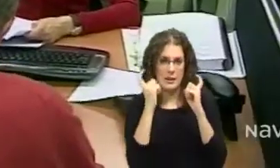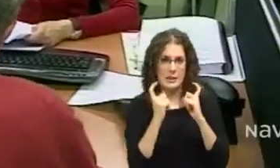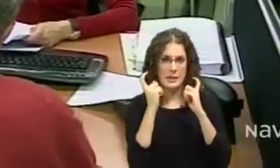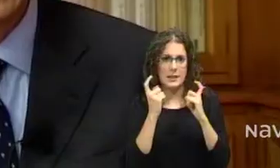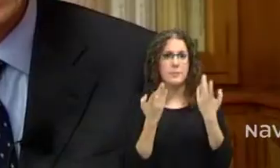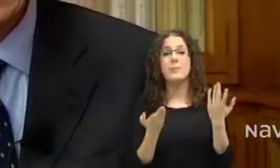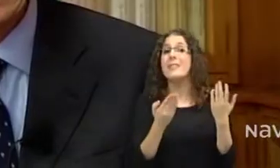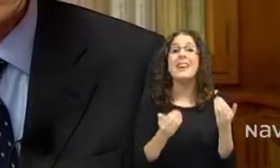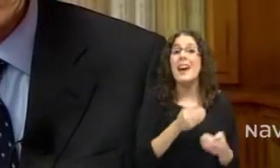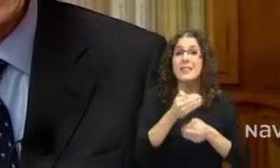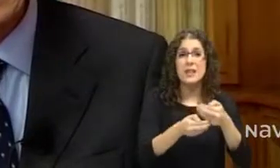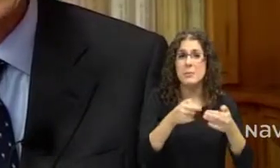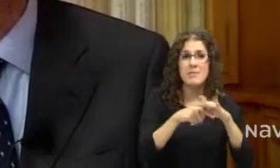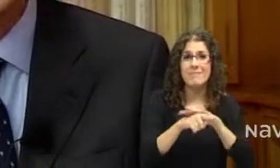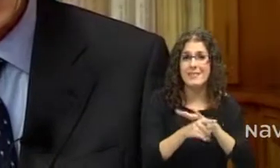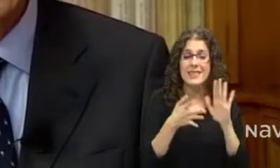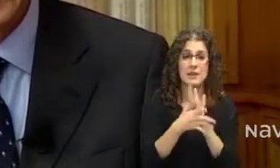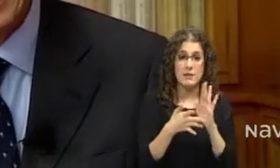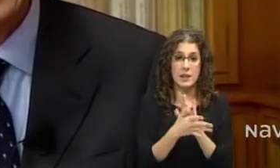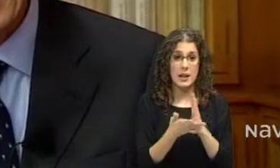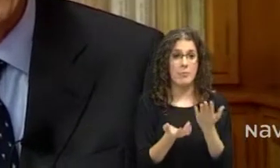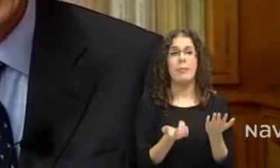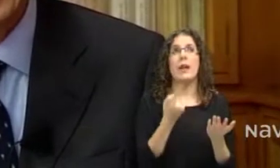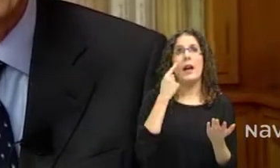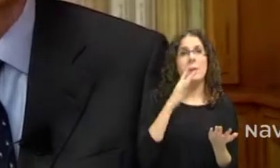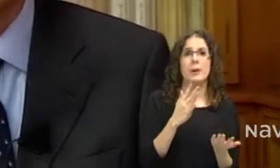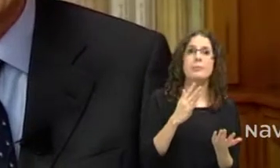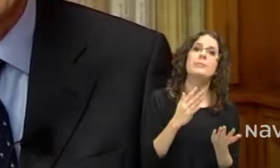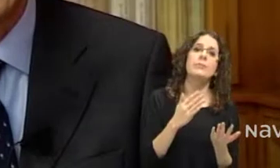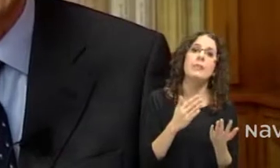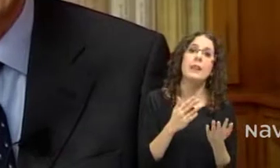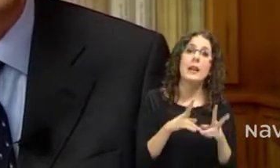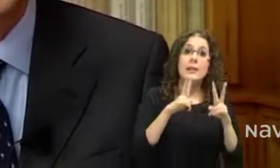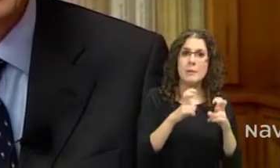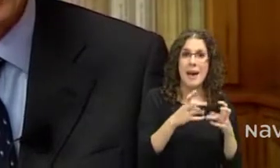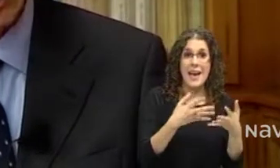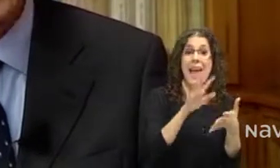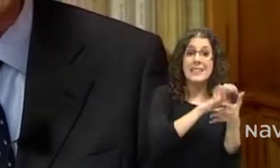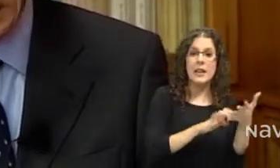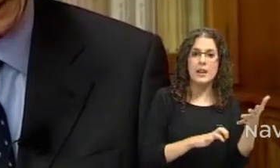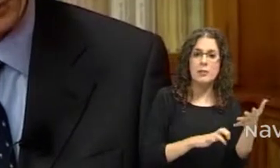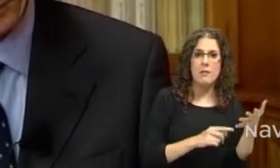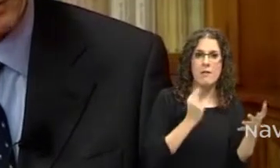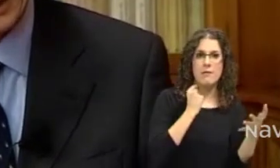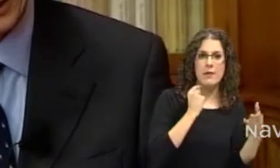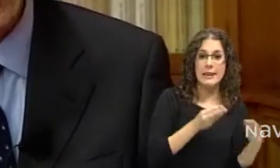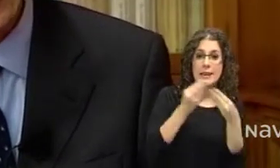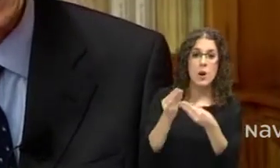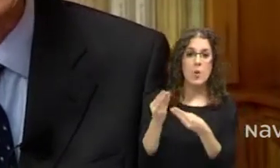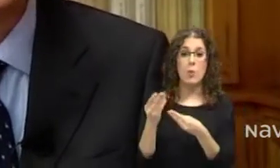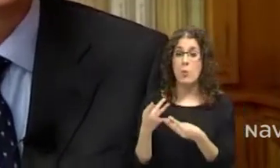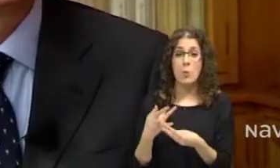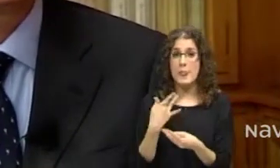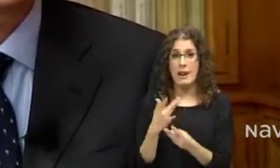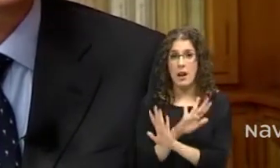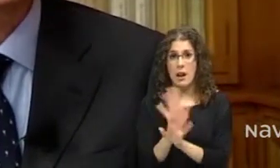un proceso en el cual el trámite de la notaría, por hablar así, o sea, el otorgamiento de la escritura notarial, ocupa un día normalmente, es un